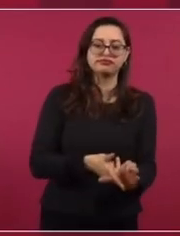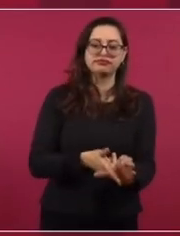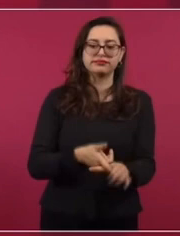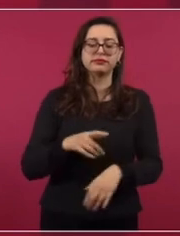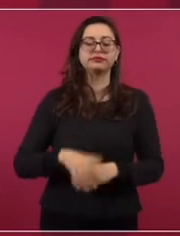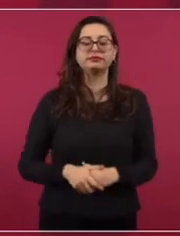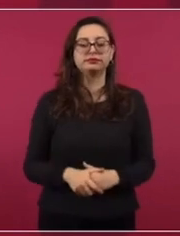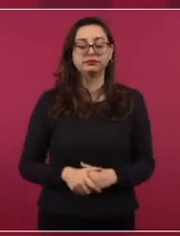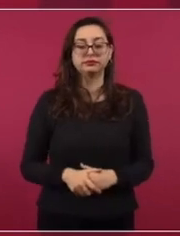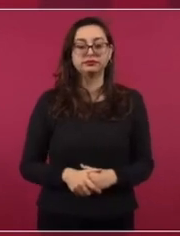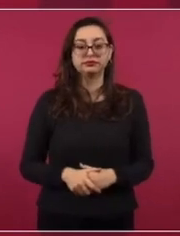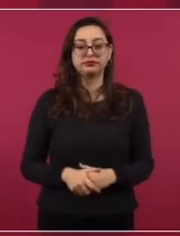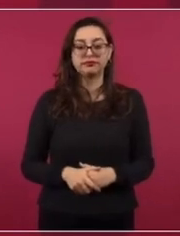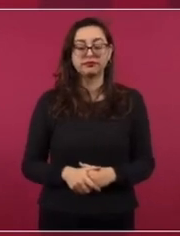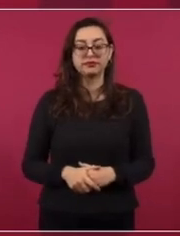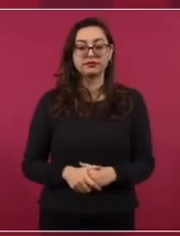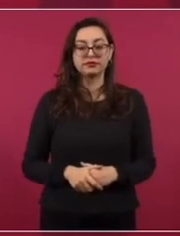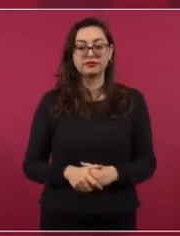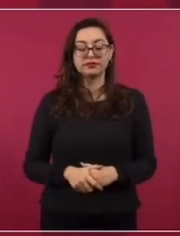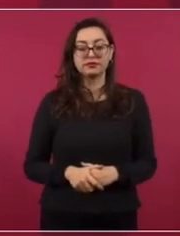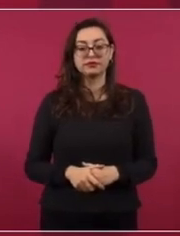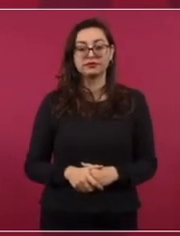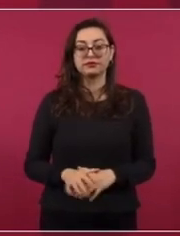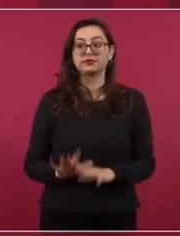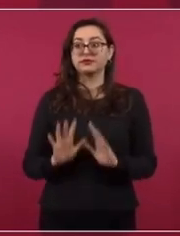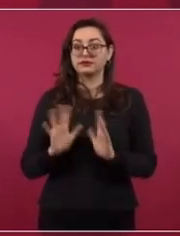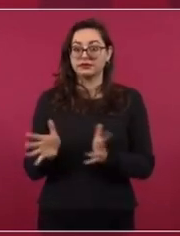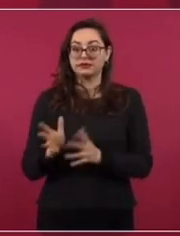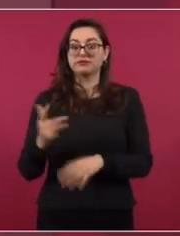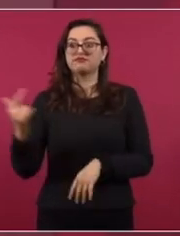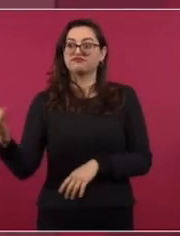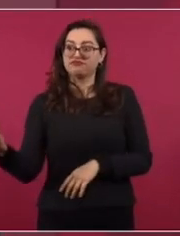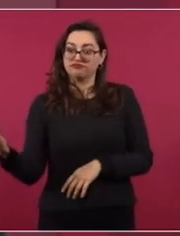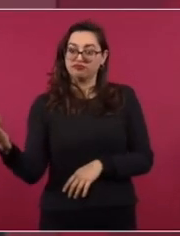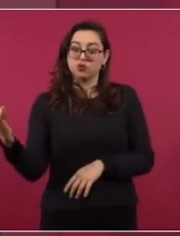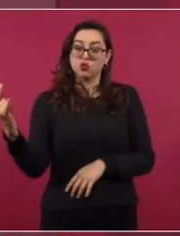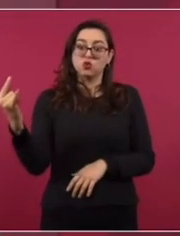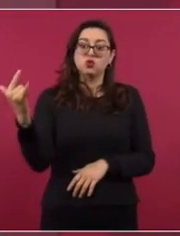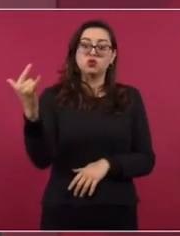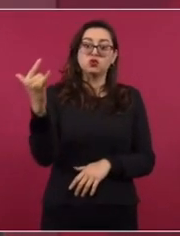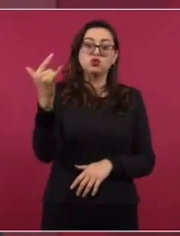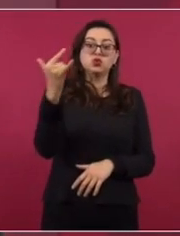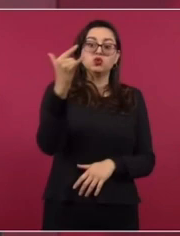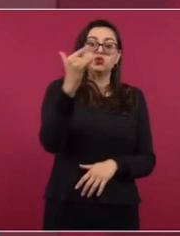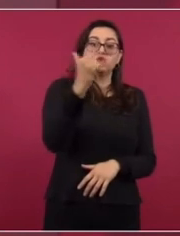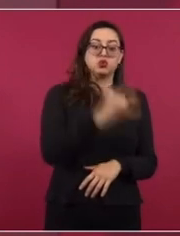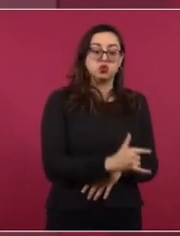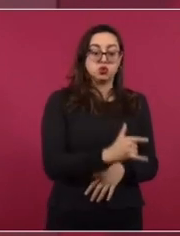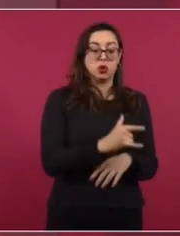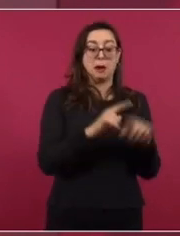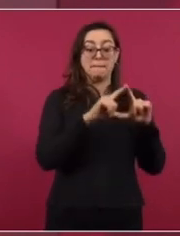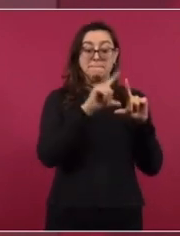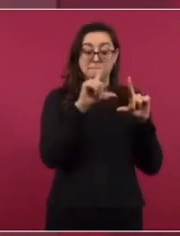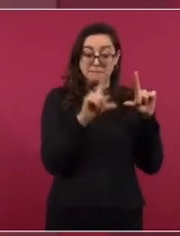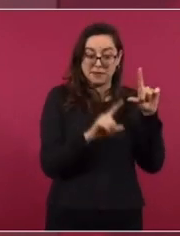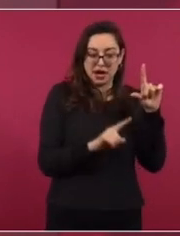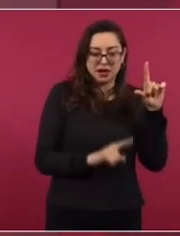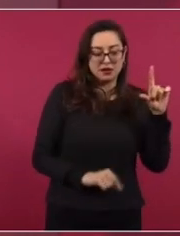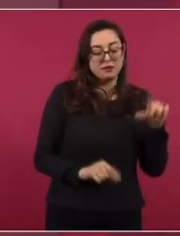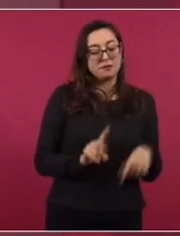Y así traen a Evo, dan un rodeo